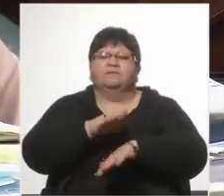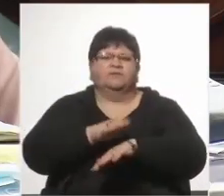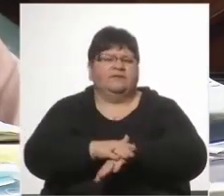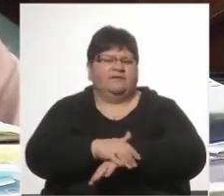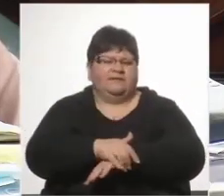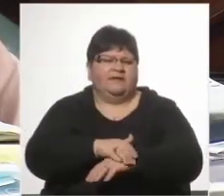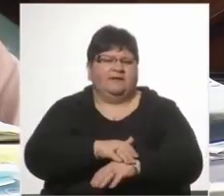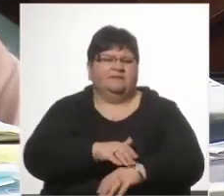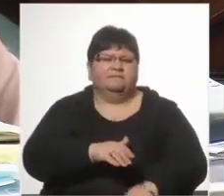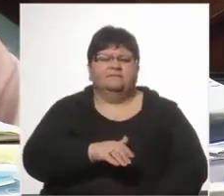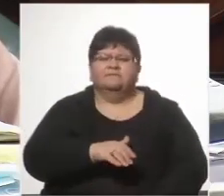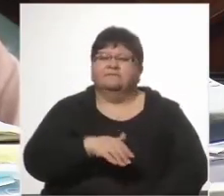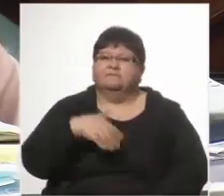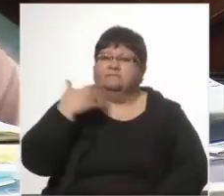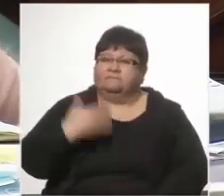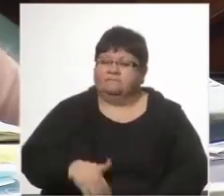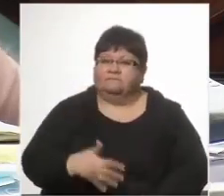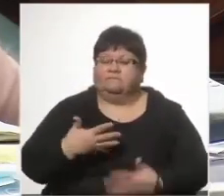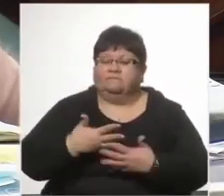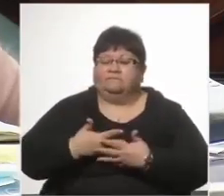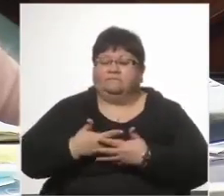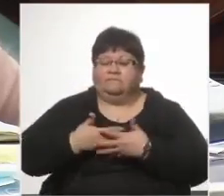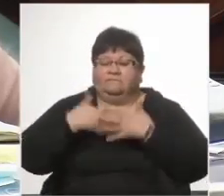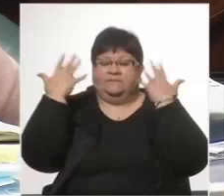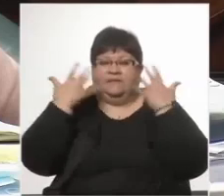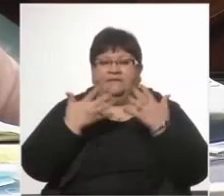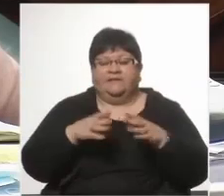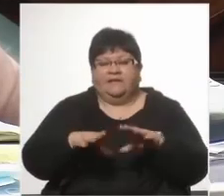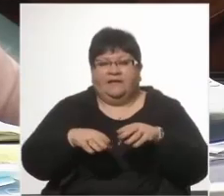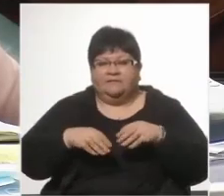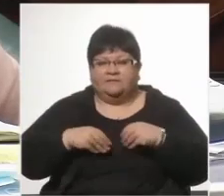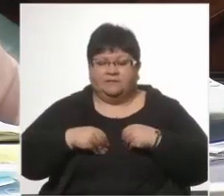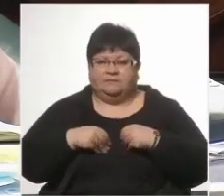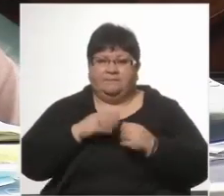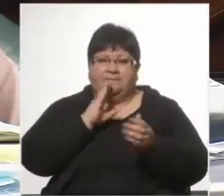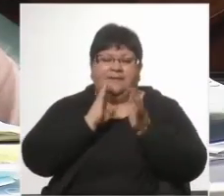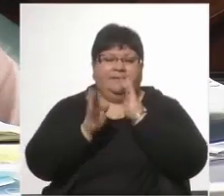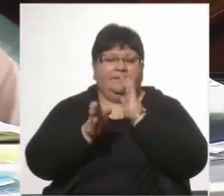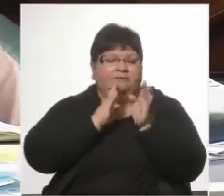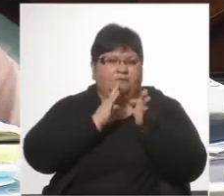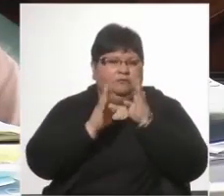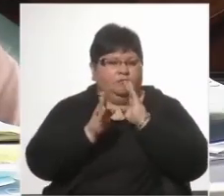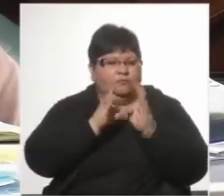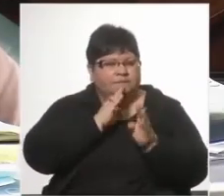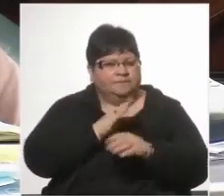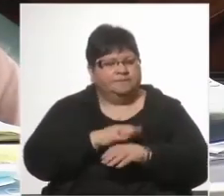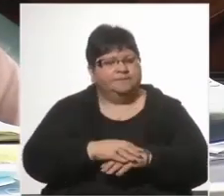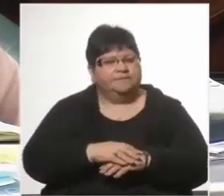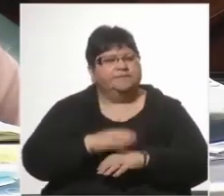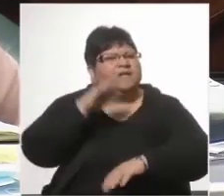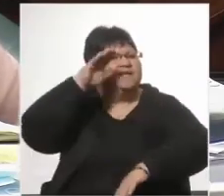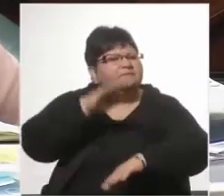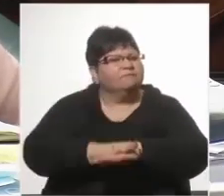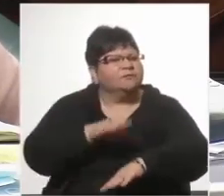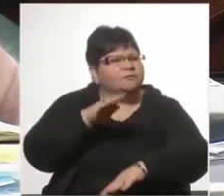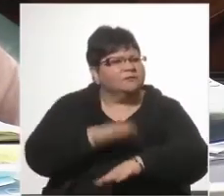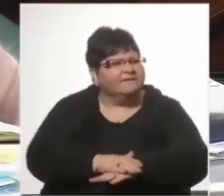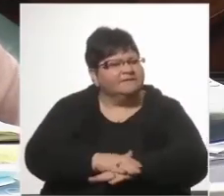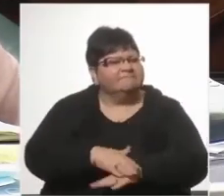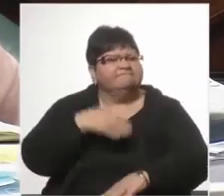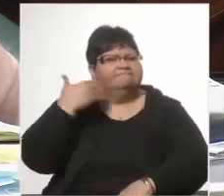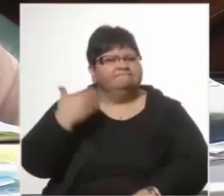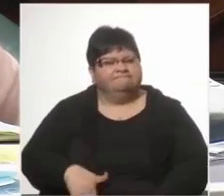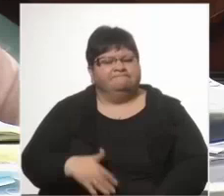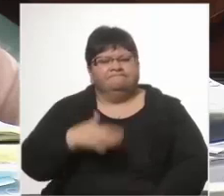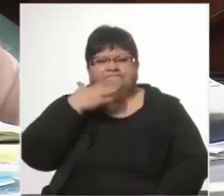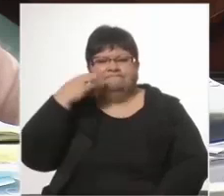señora Presidente, de las más graves que tiene que asumir un Parlamento. Es una responsabilidad, sinceramente,